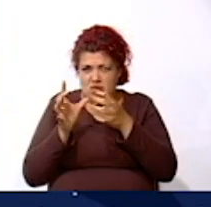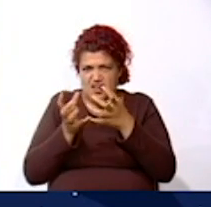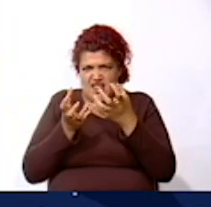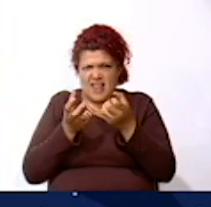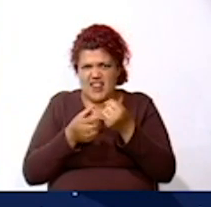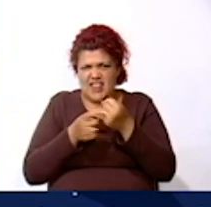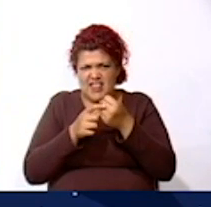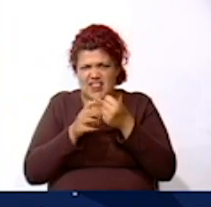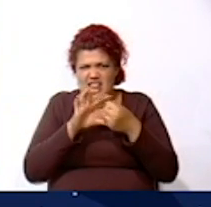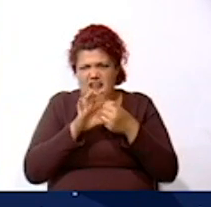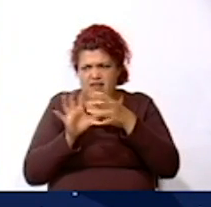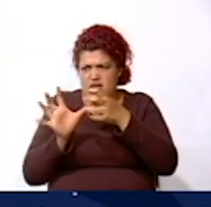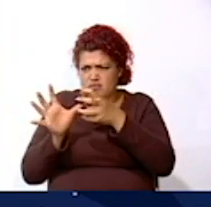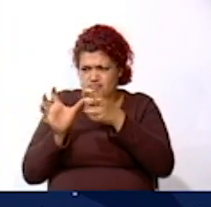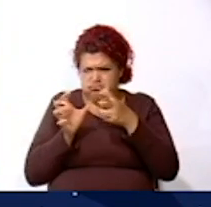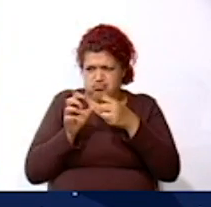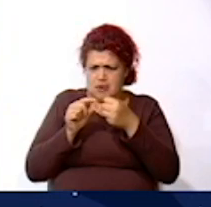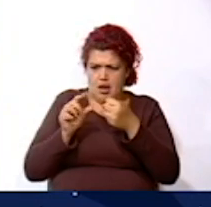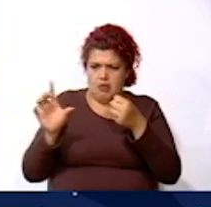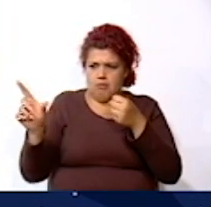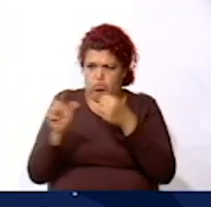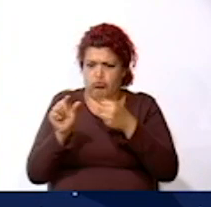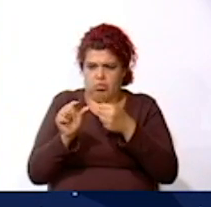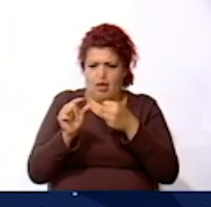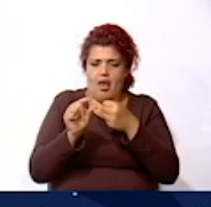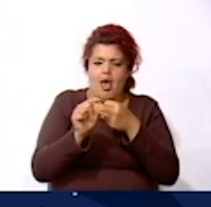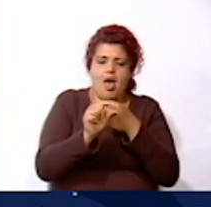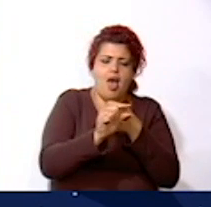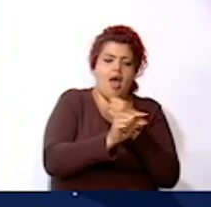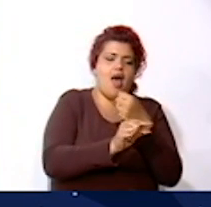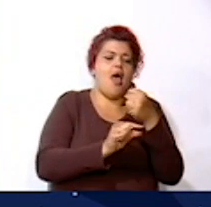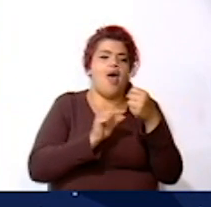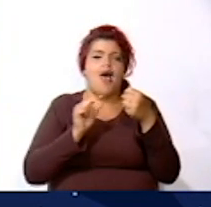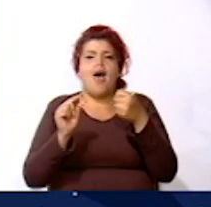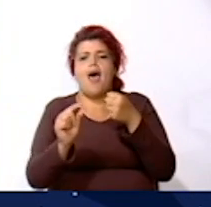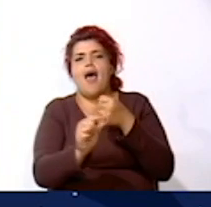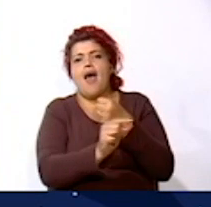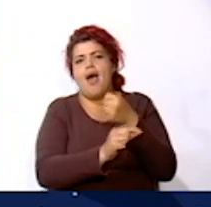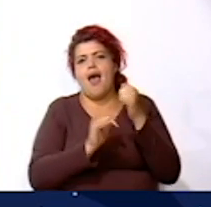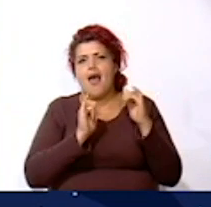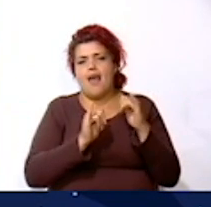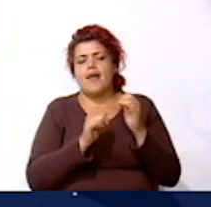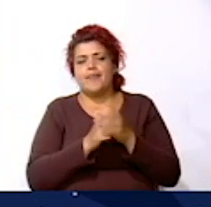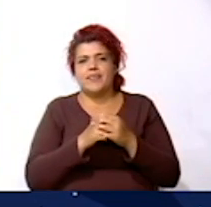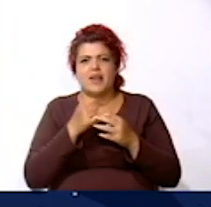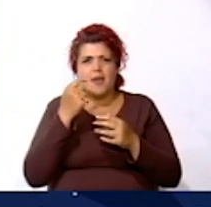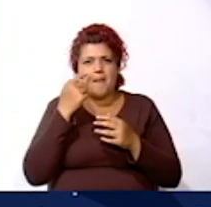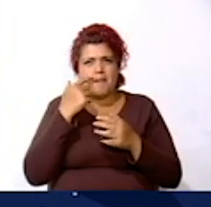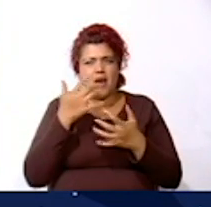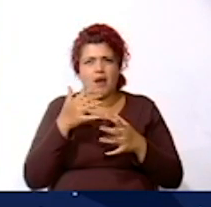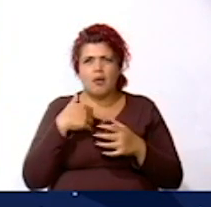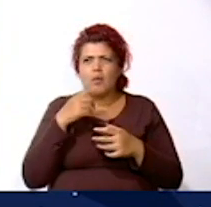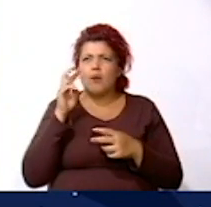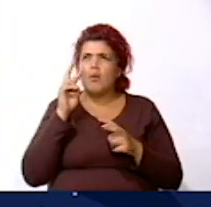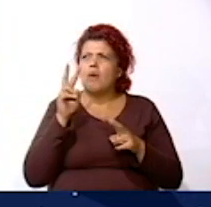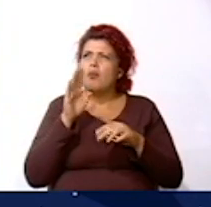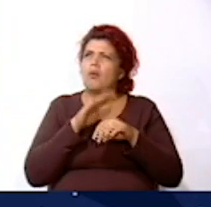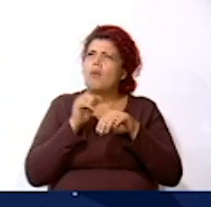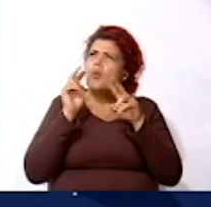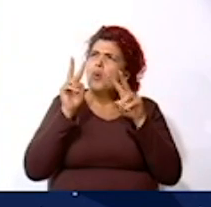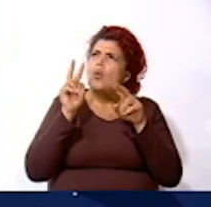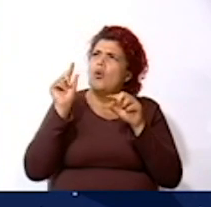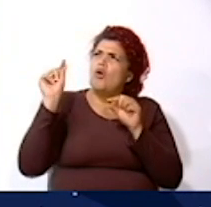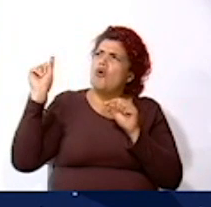fuerza gravitacional Uno de los cuerpos celestes que más nos llama la atención Son los